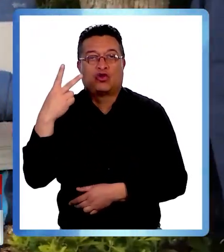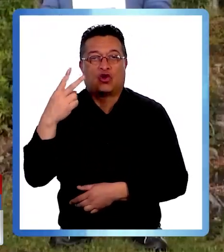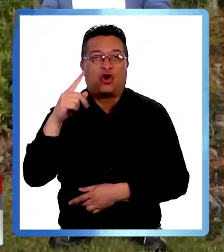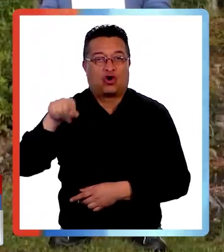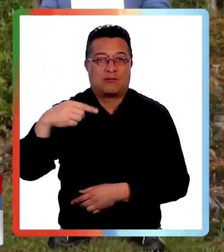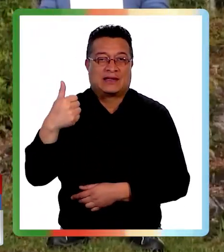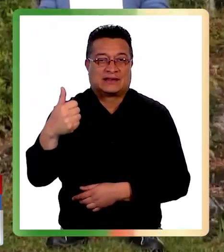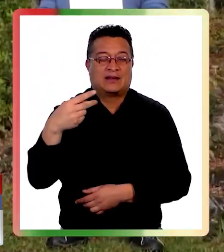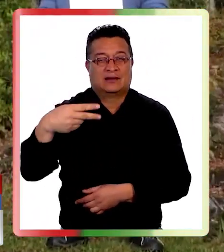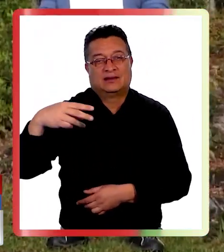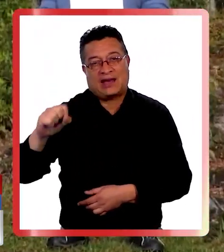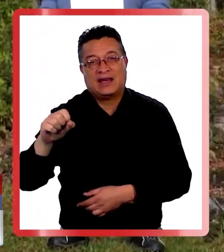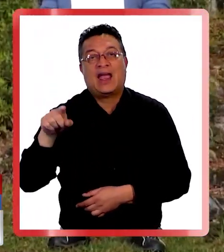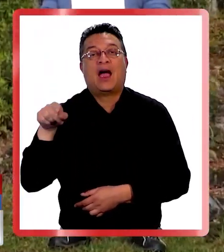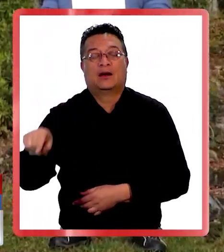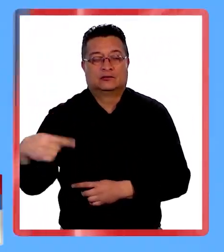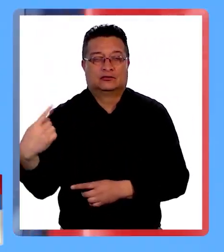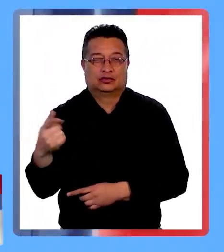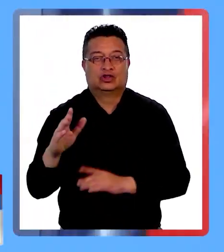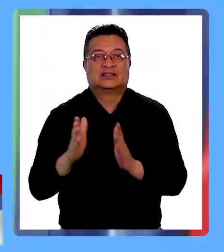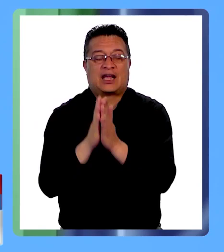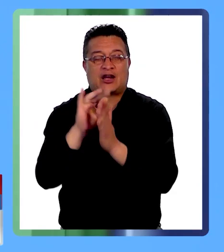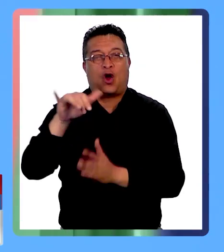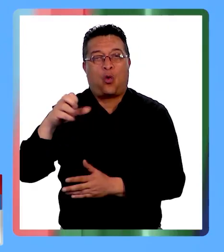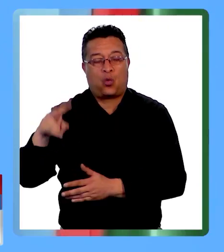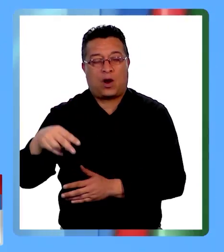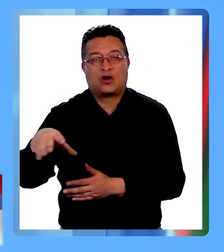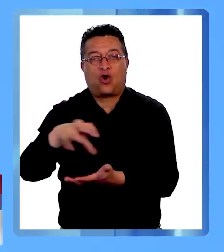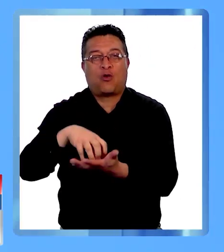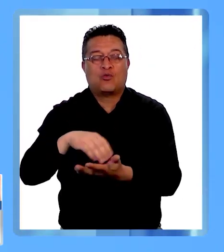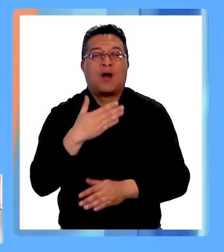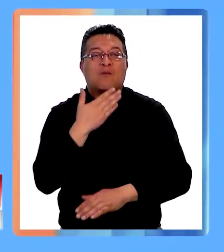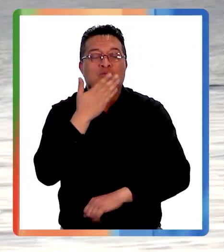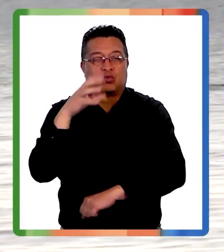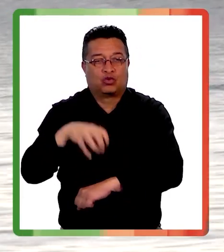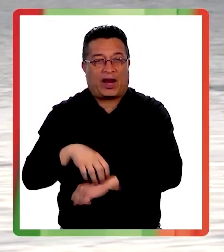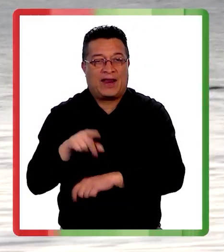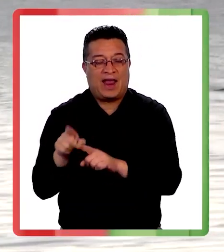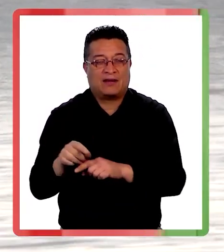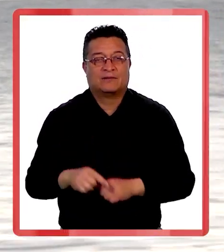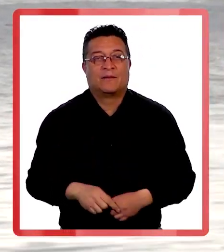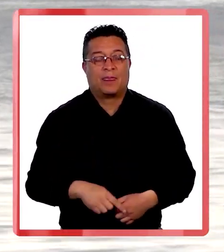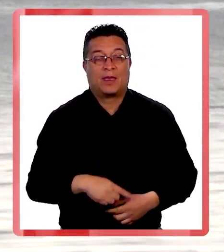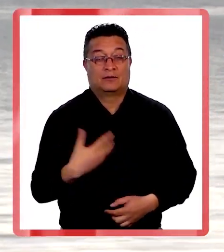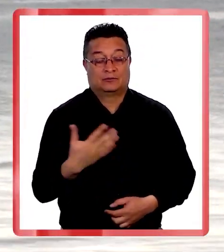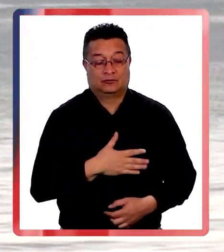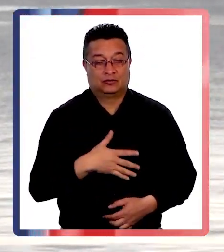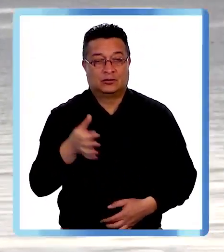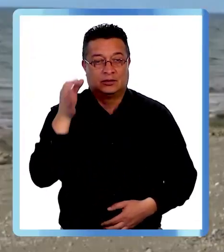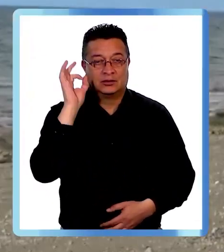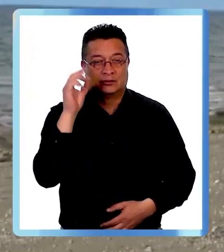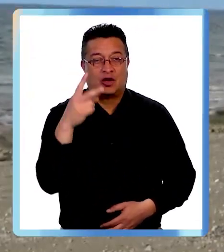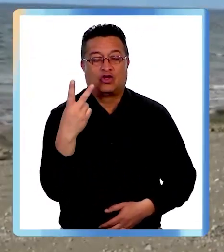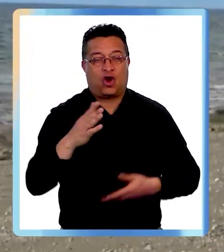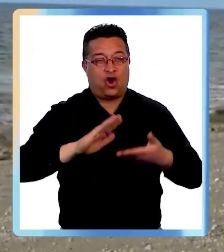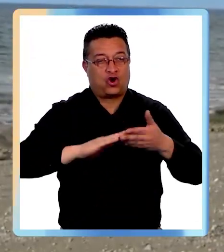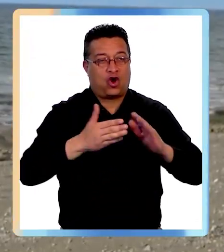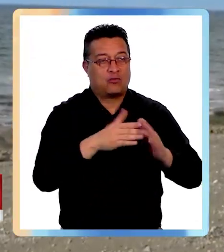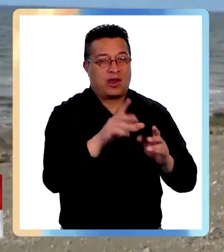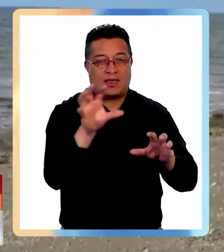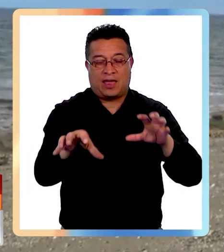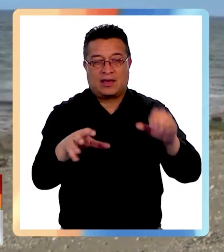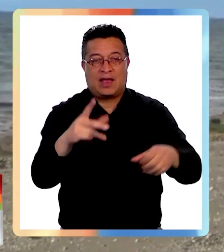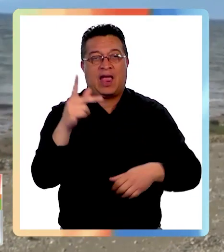2,6 hectáreas, ambas en el área de San Juan, comuna de Punta Arenas. Nos acabamos de reunir con dos comunidades